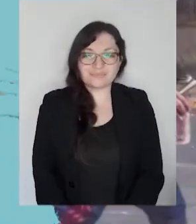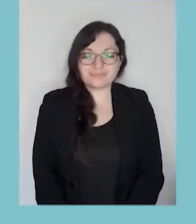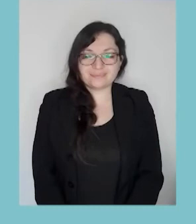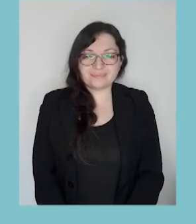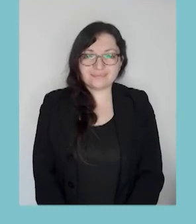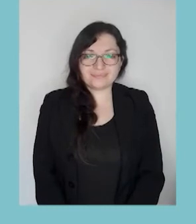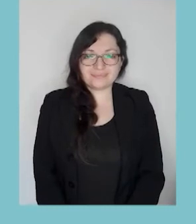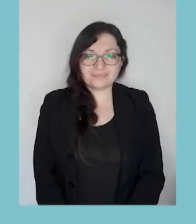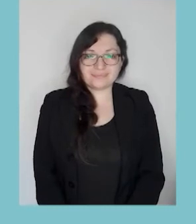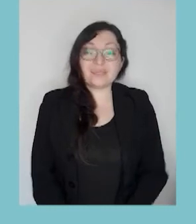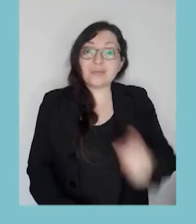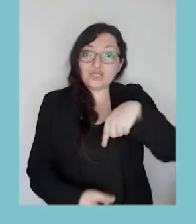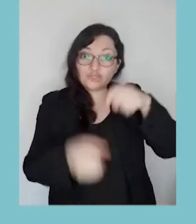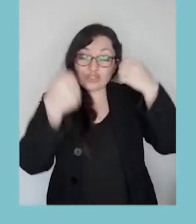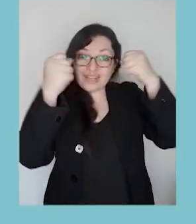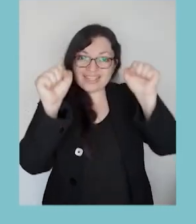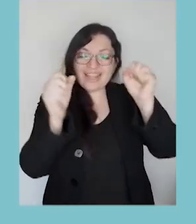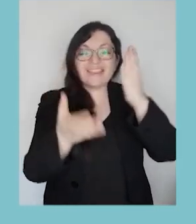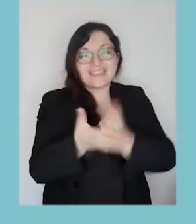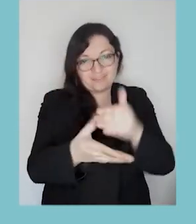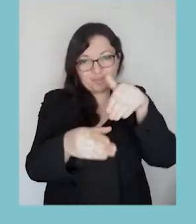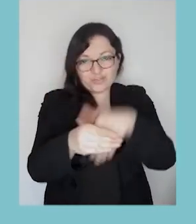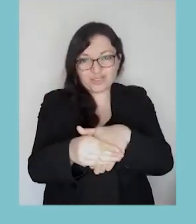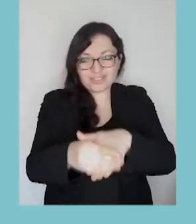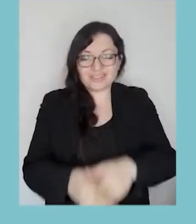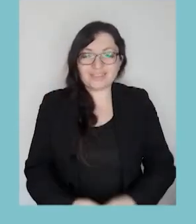Para ganar hay que votar.